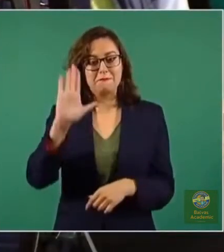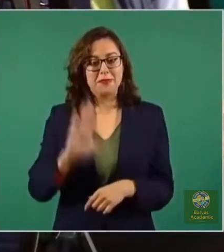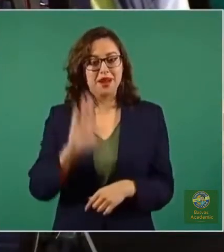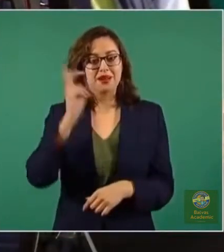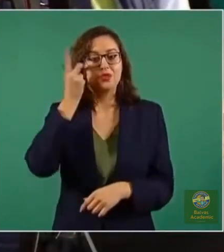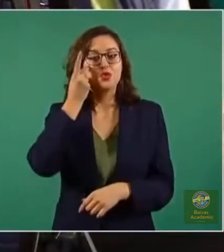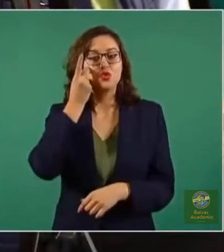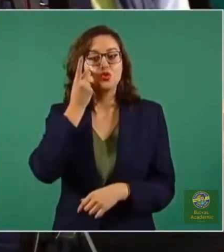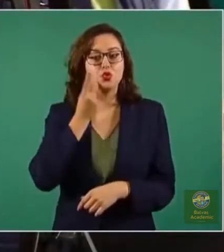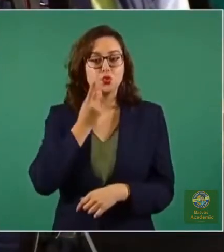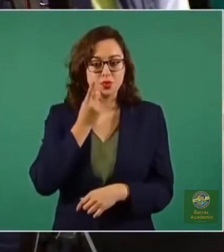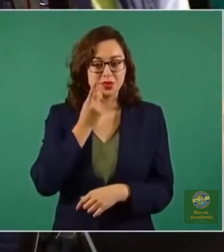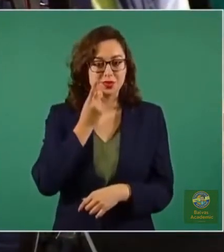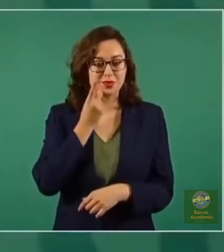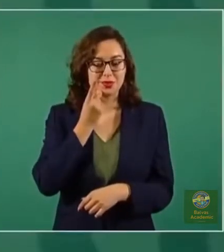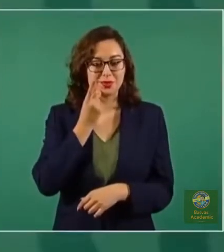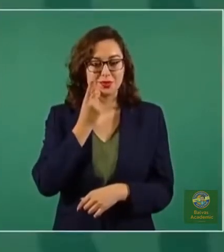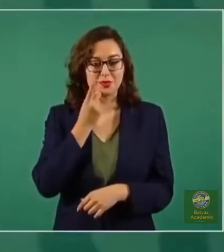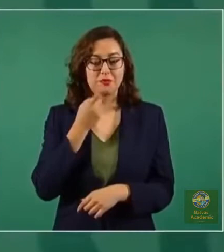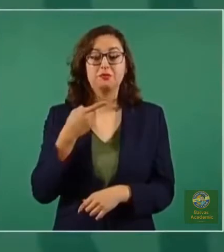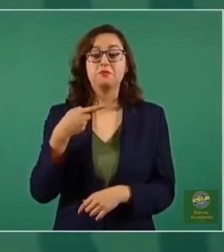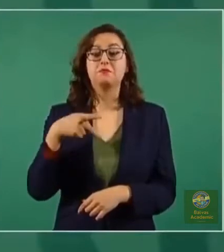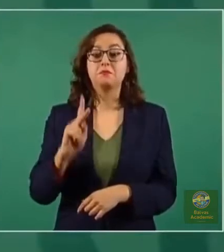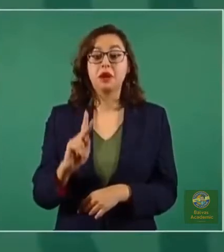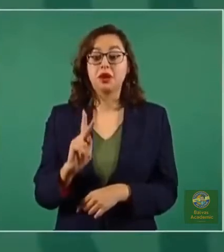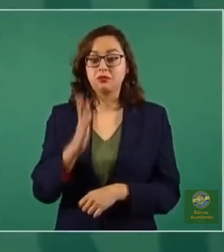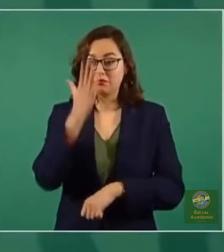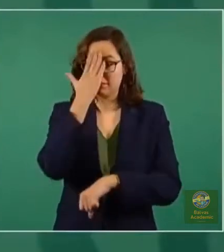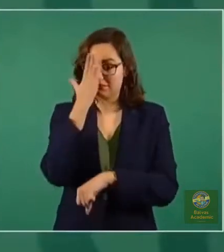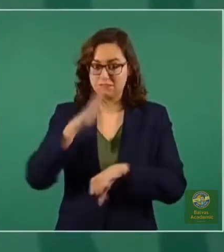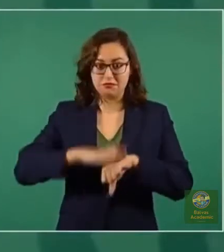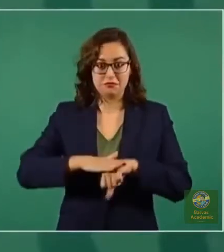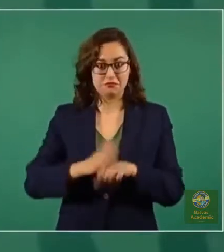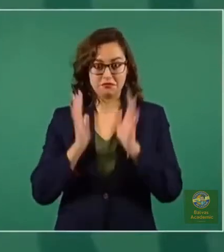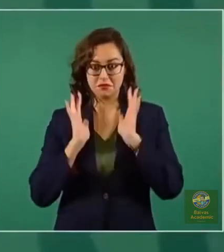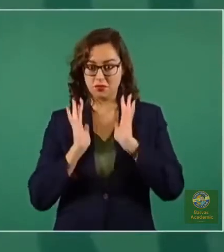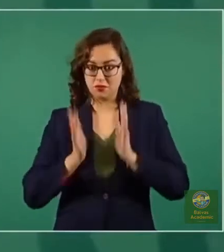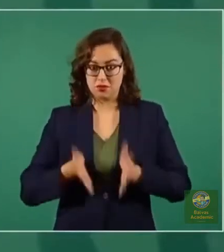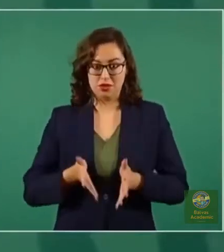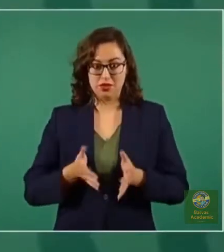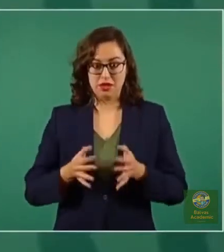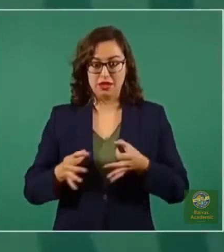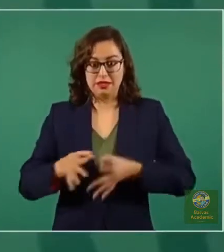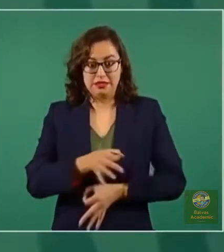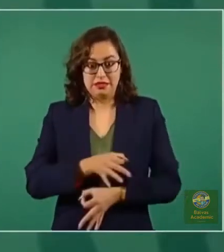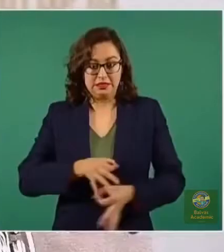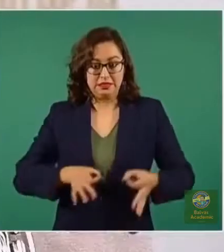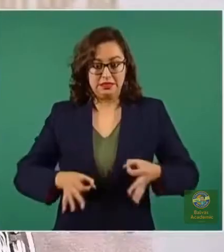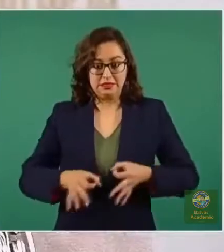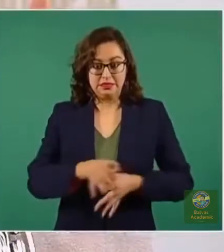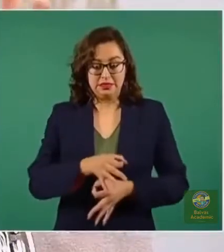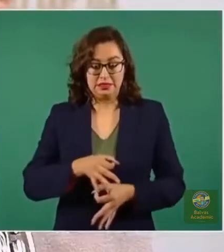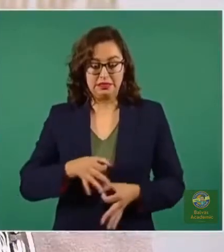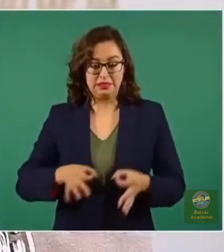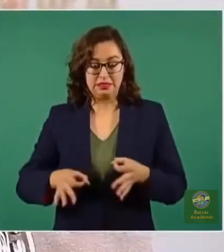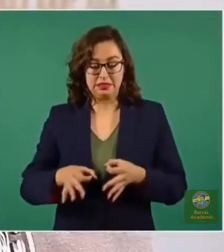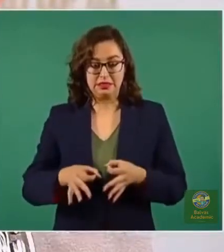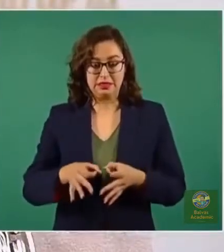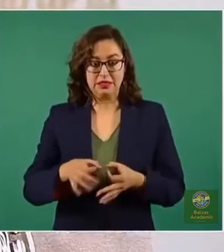inmunológica. ¿Cómo la guarda? Se fabricaron, se multiplicaron una serie de células que se llaman precisamente así,